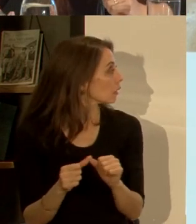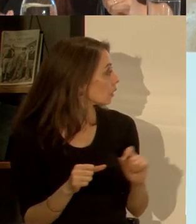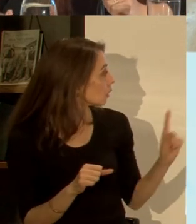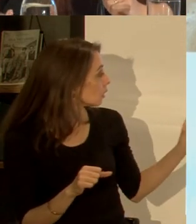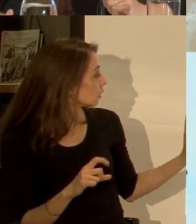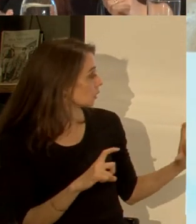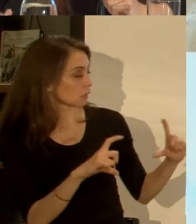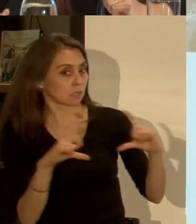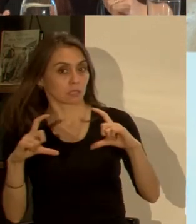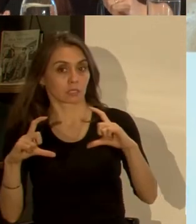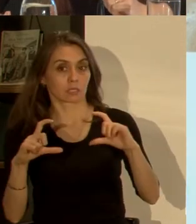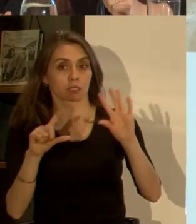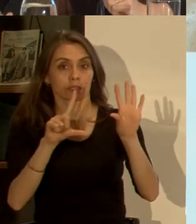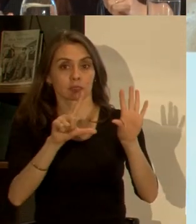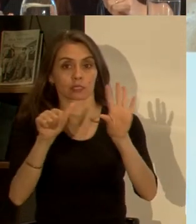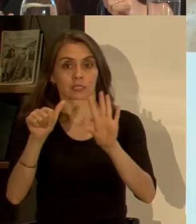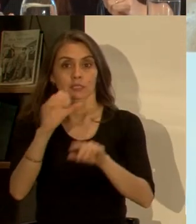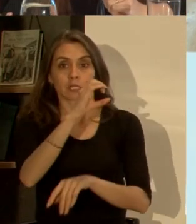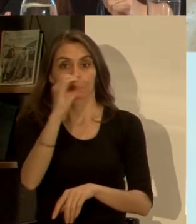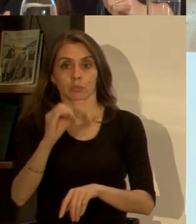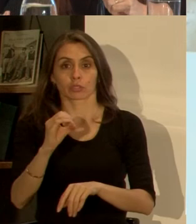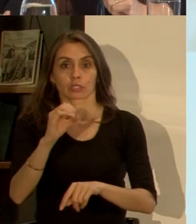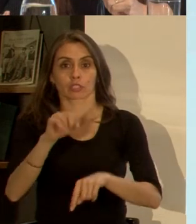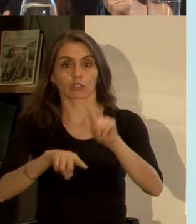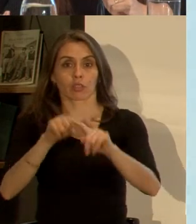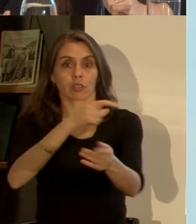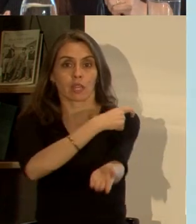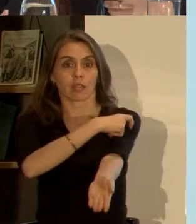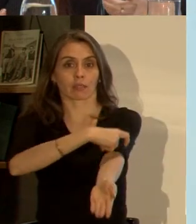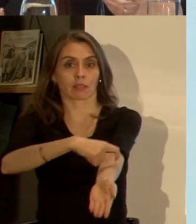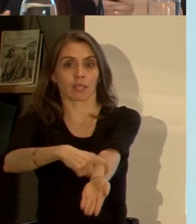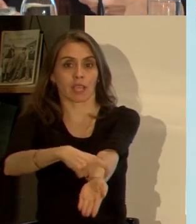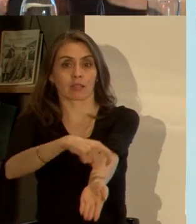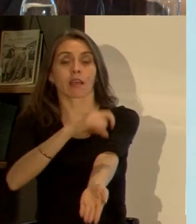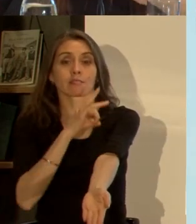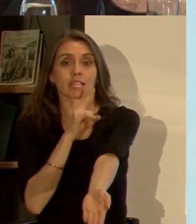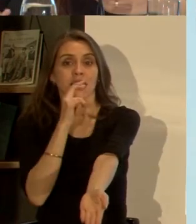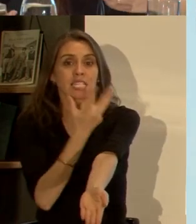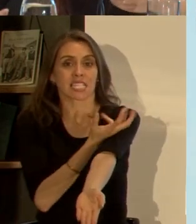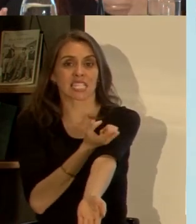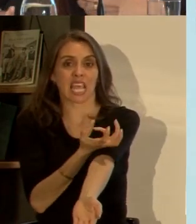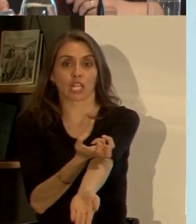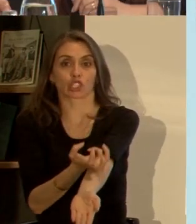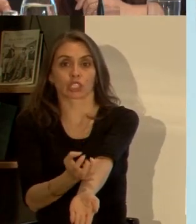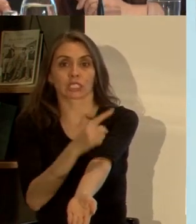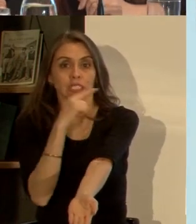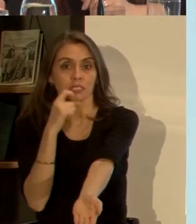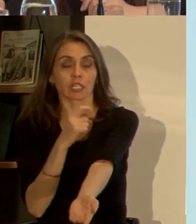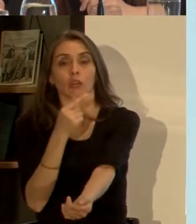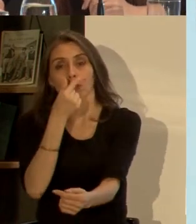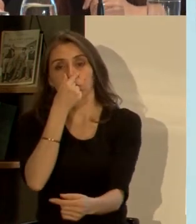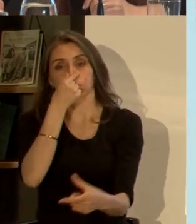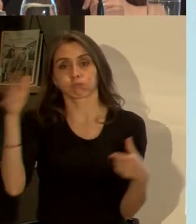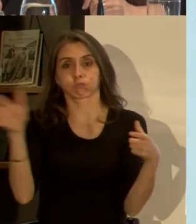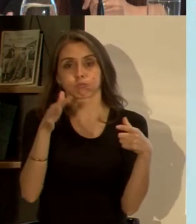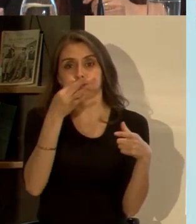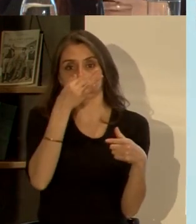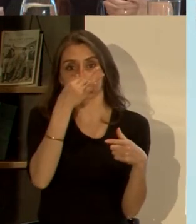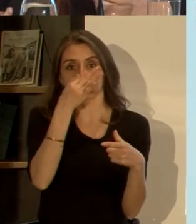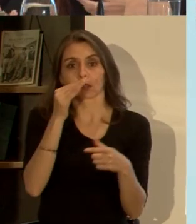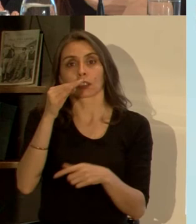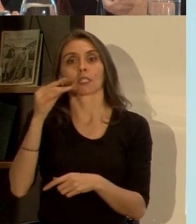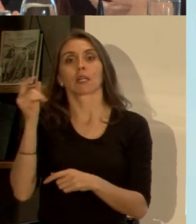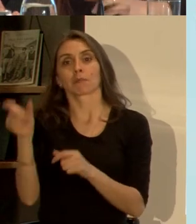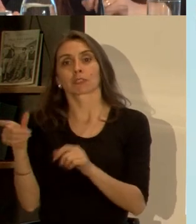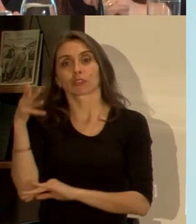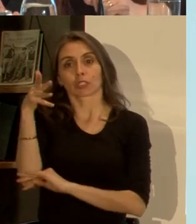afectando hasta el 76% de la superficie de nuestro país la contaminación ni hablar ya lo han mencionado los expositores